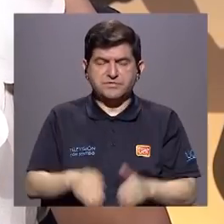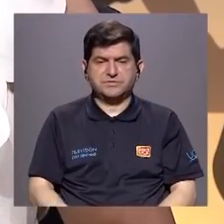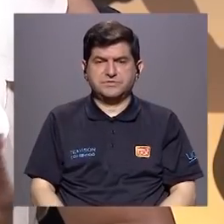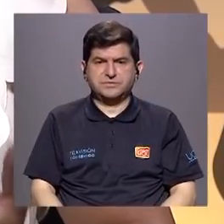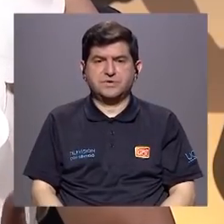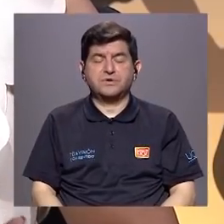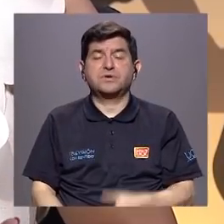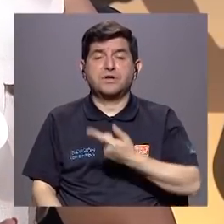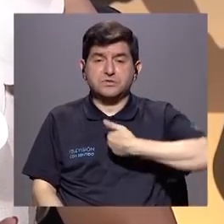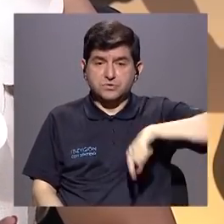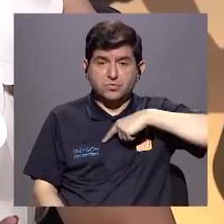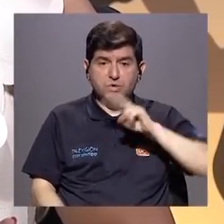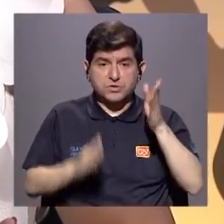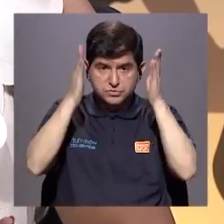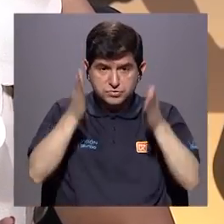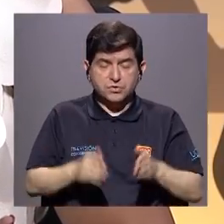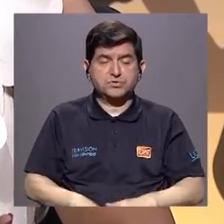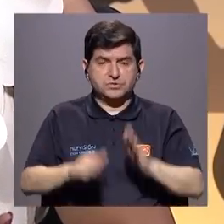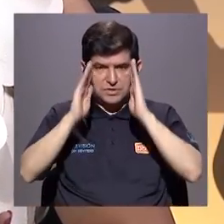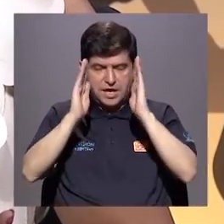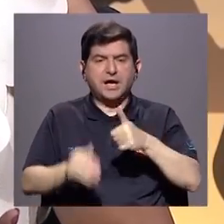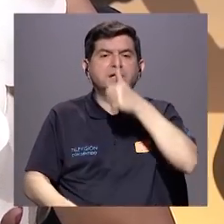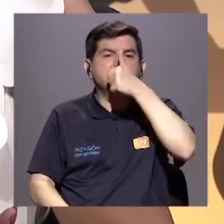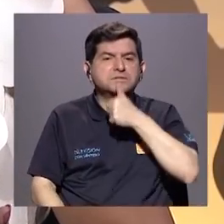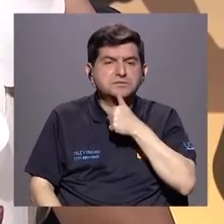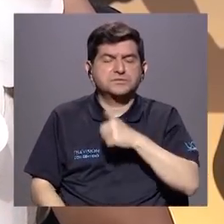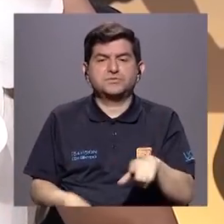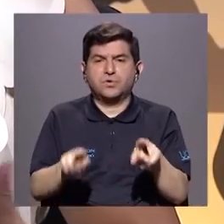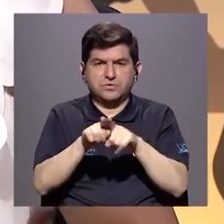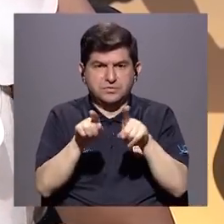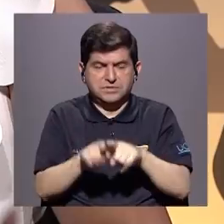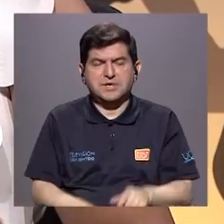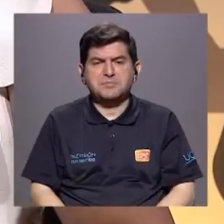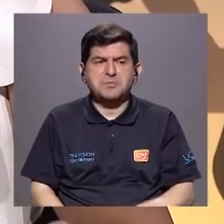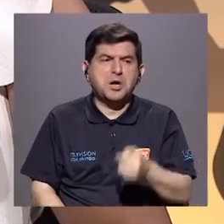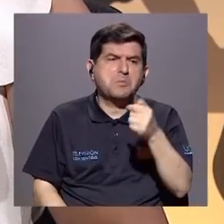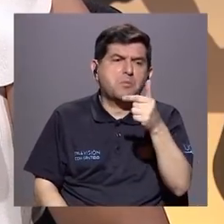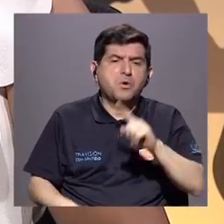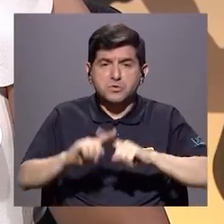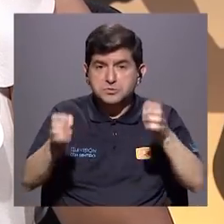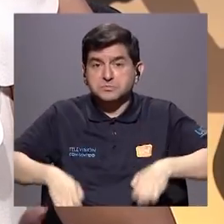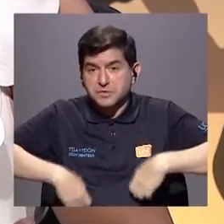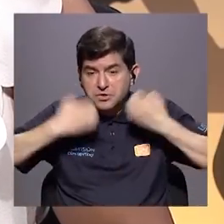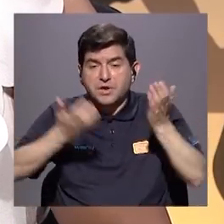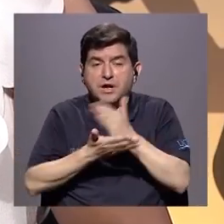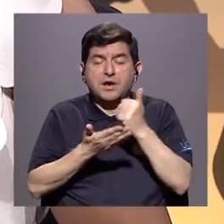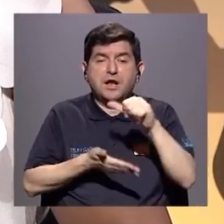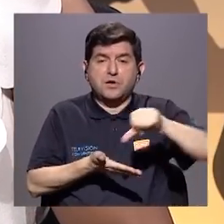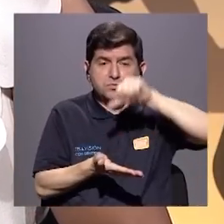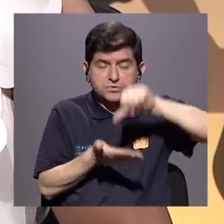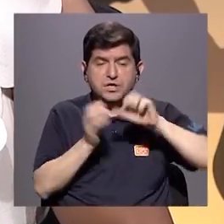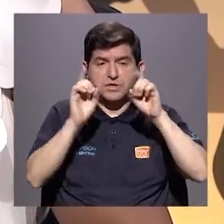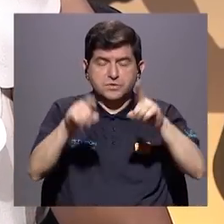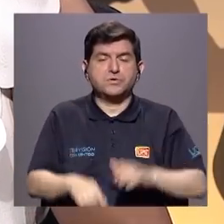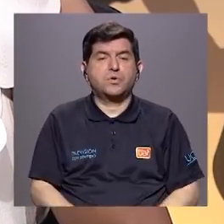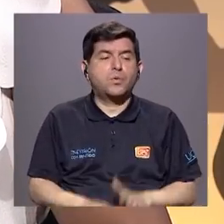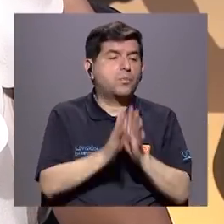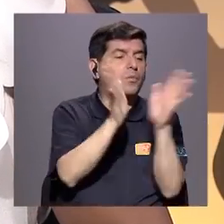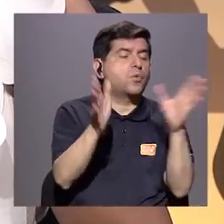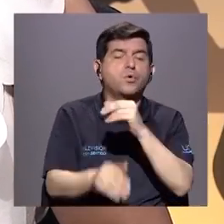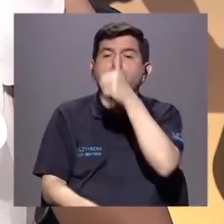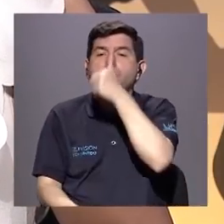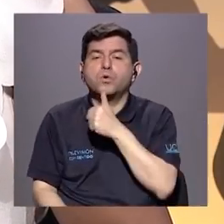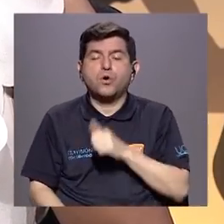conocerlo. Nuestros colegas que lo atienden en su consulta privada, nuestros colegas, que son poquitos, pero por dicha que hay, en algún centro educativo, público y